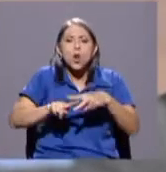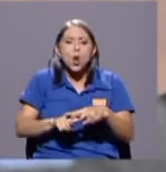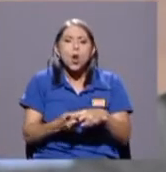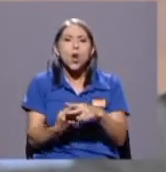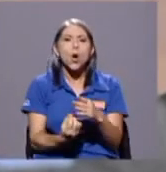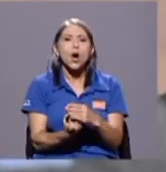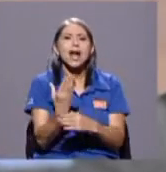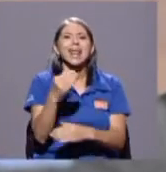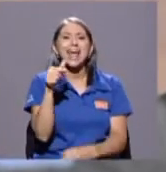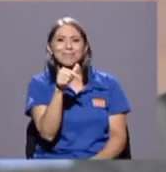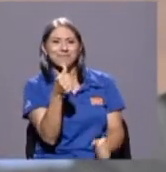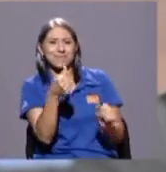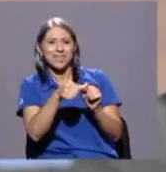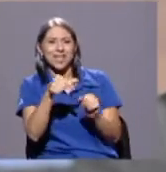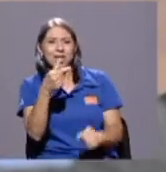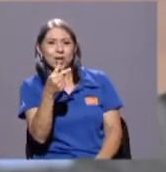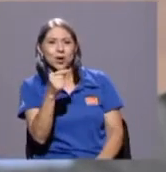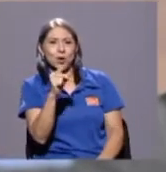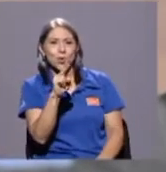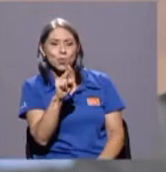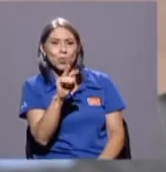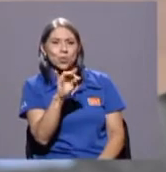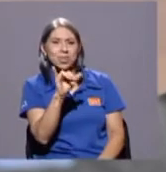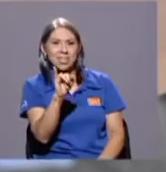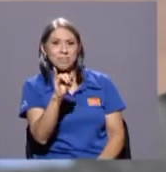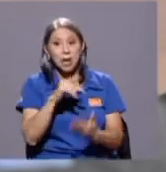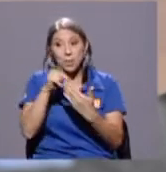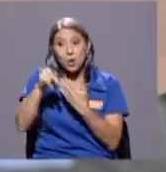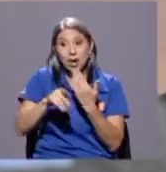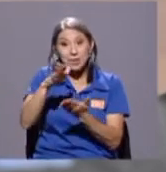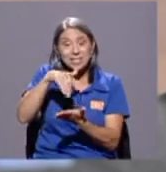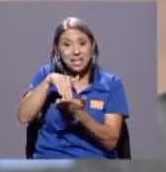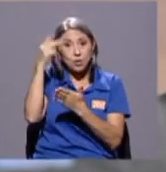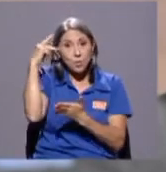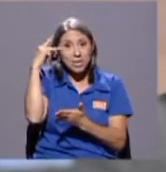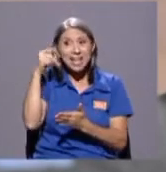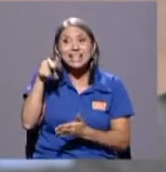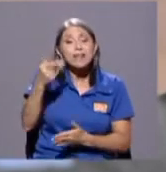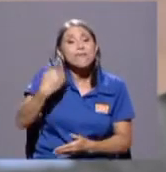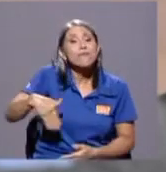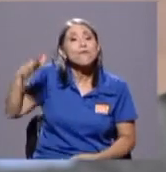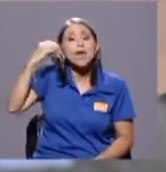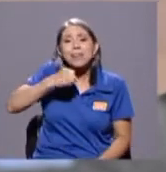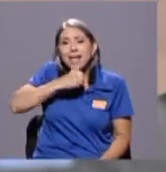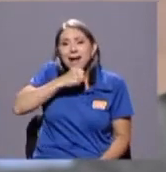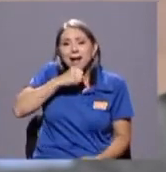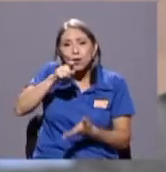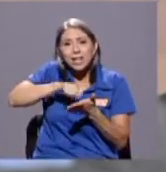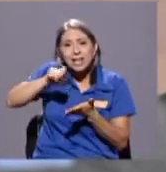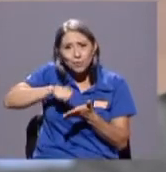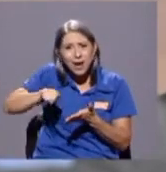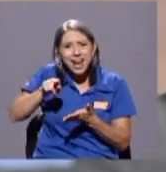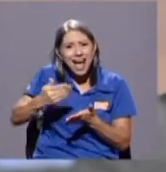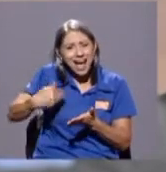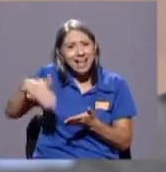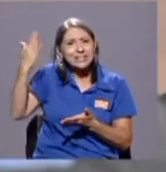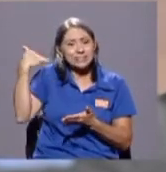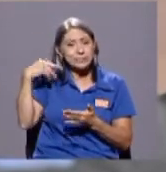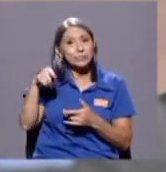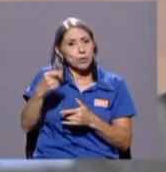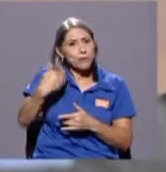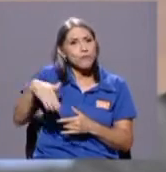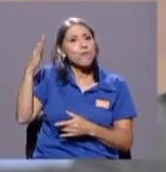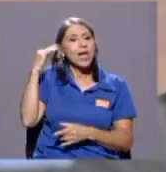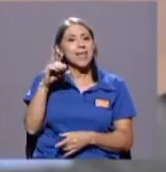Muchos de los programas del centro de política los crea Guti. Guti fue decano de la escuela hace ya un buen rato, pero fue decano de la escuela.